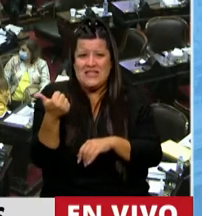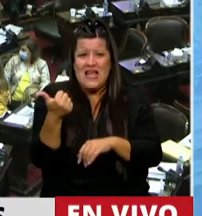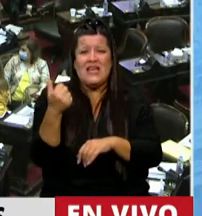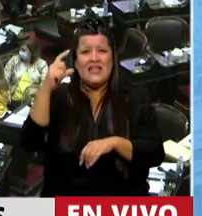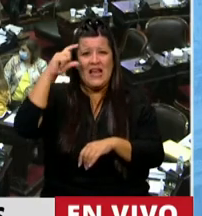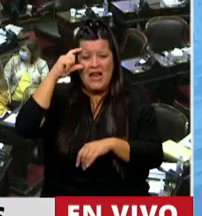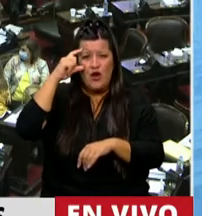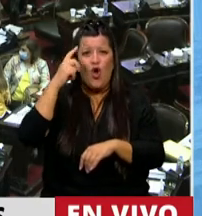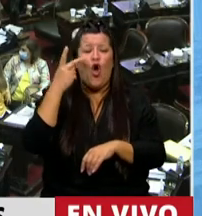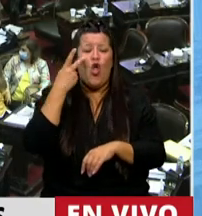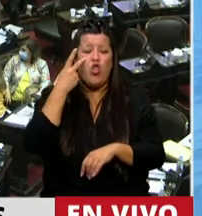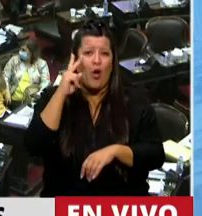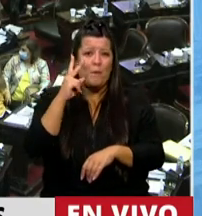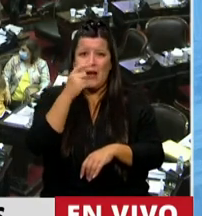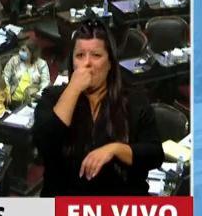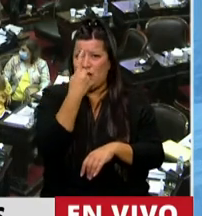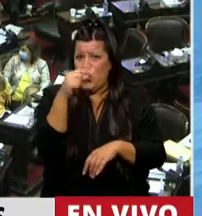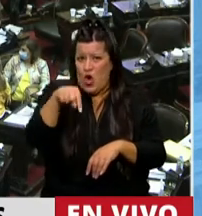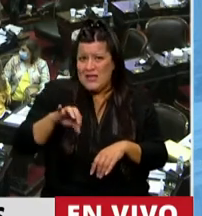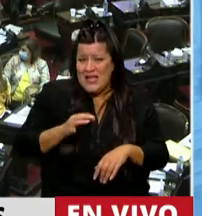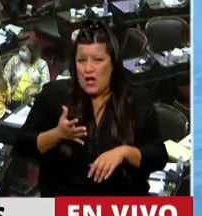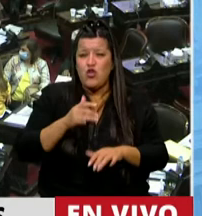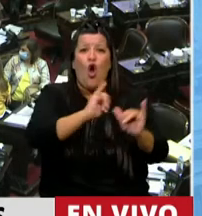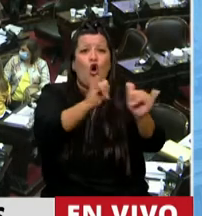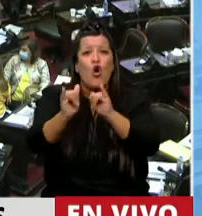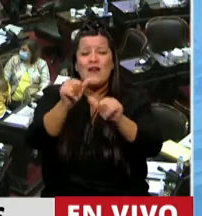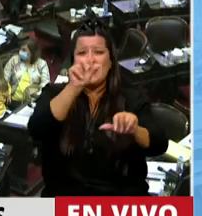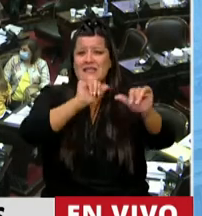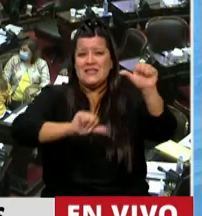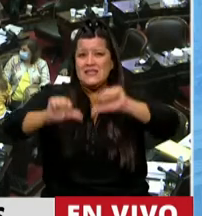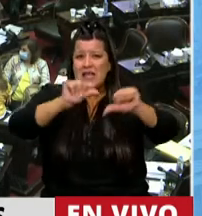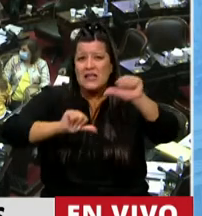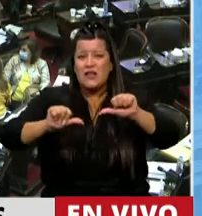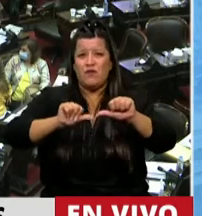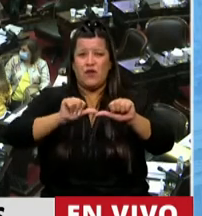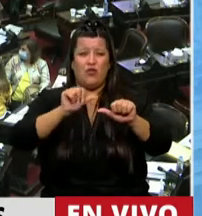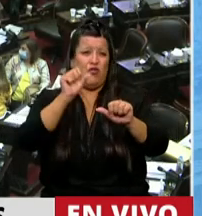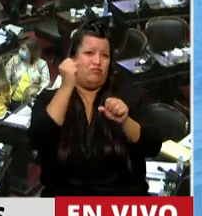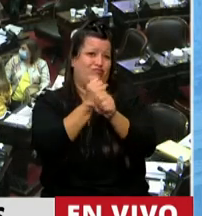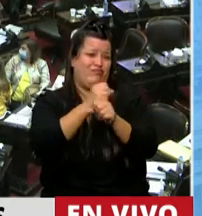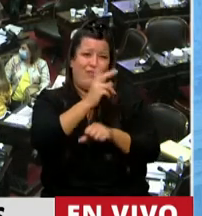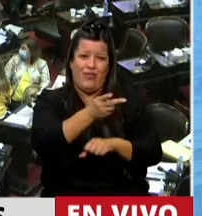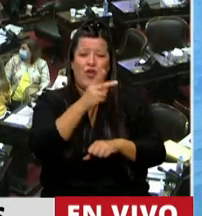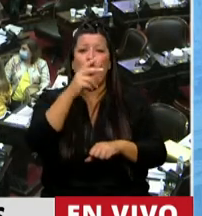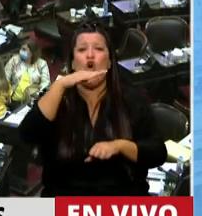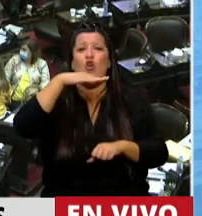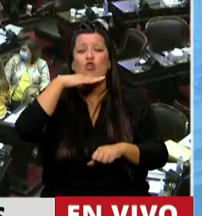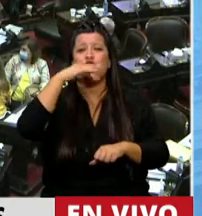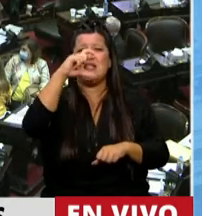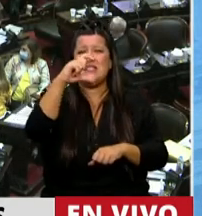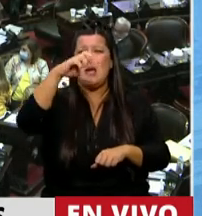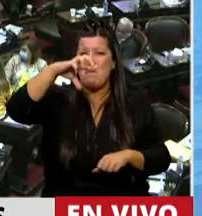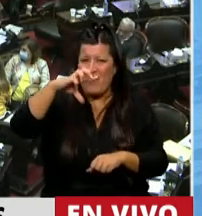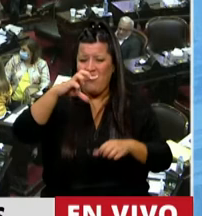2021, este año. Jóvenes científicos y precarizados, JCP, que están